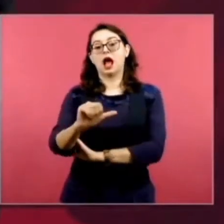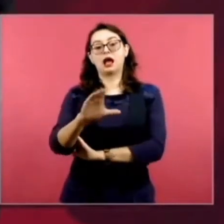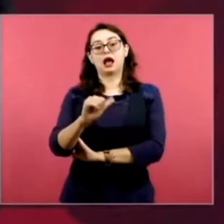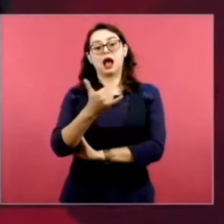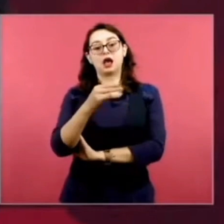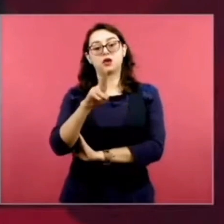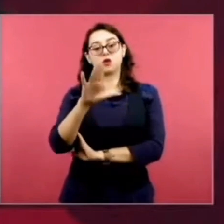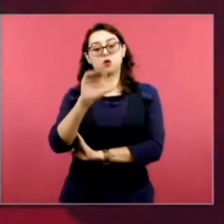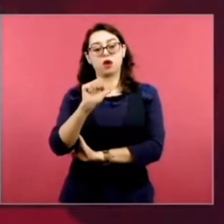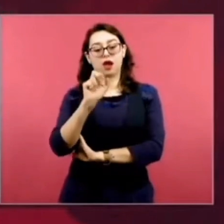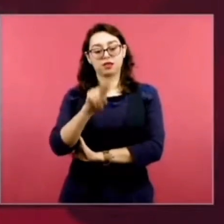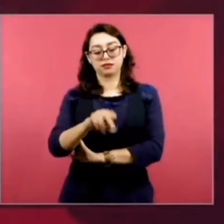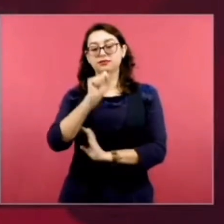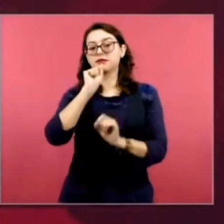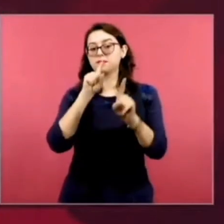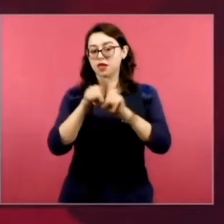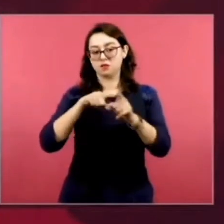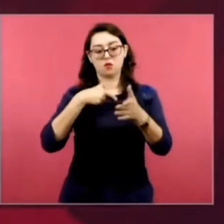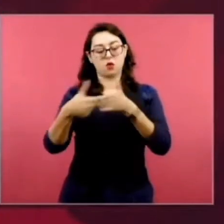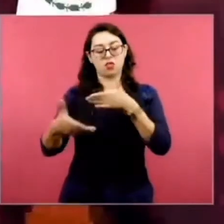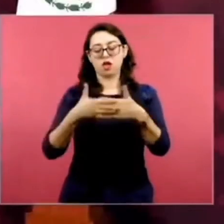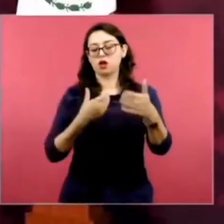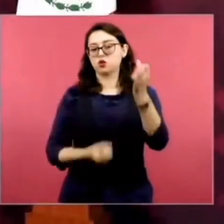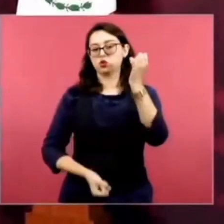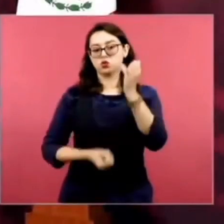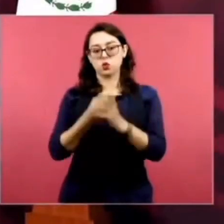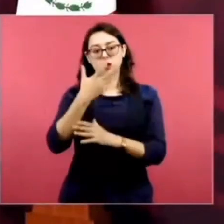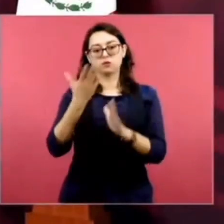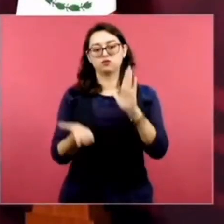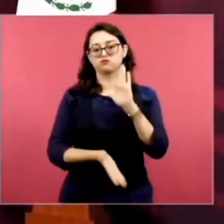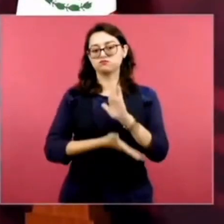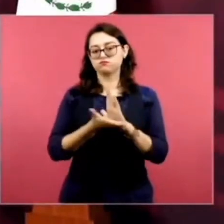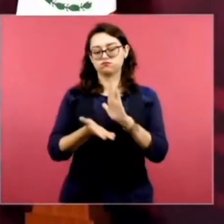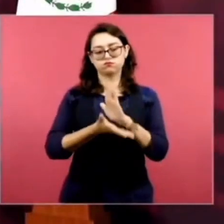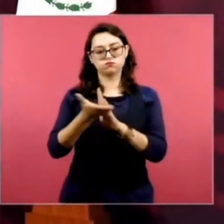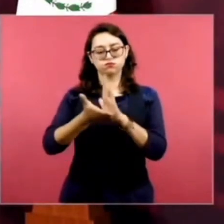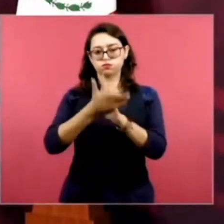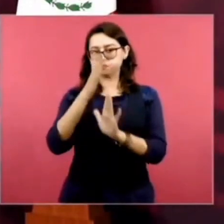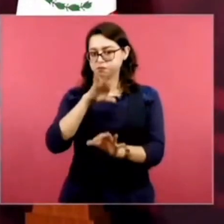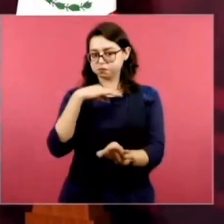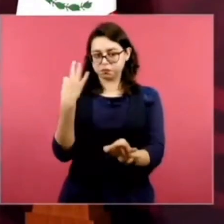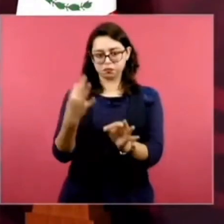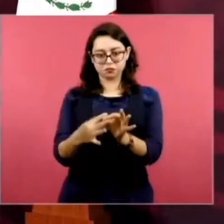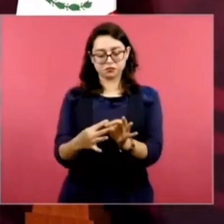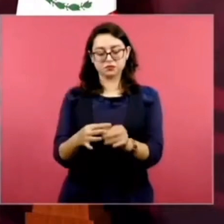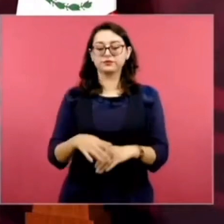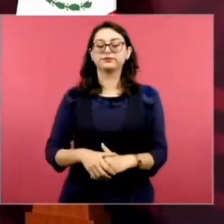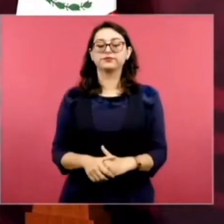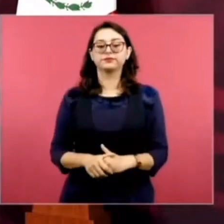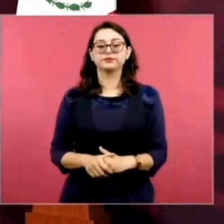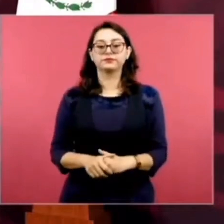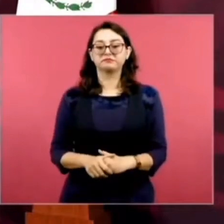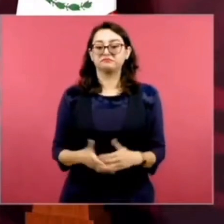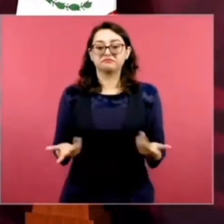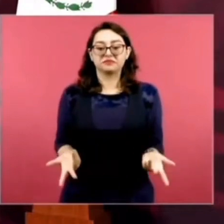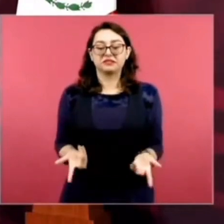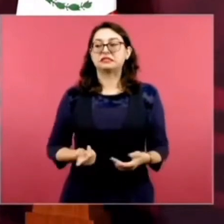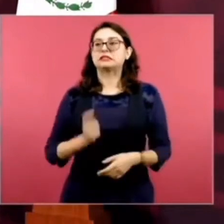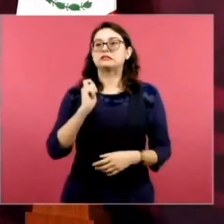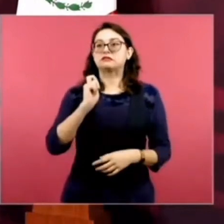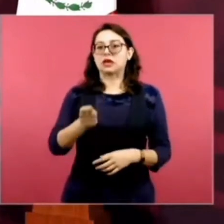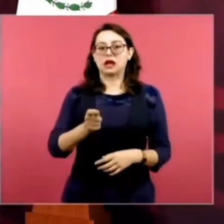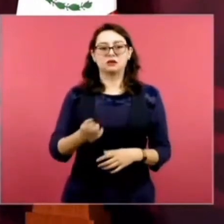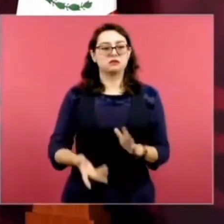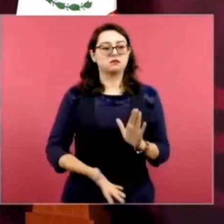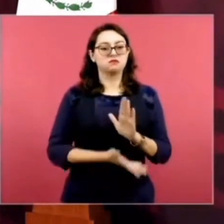desde el Istmo. No vamos a dejar nada,